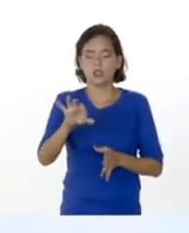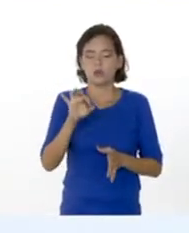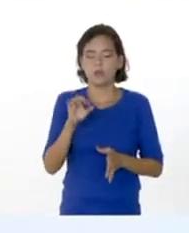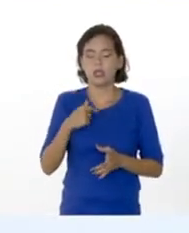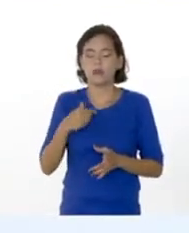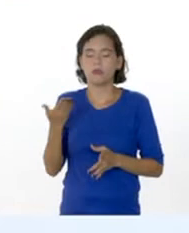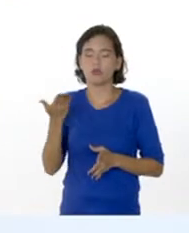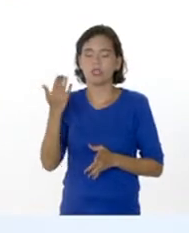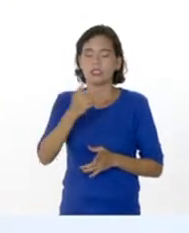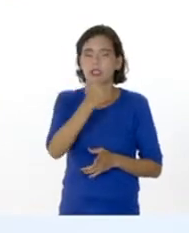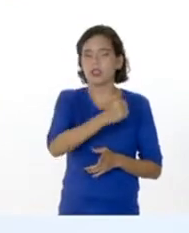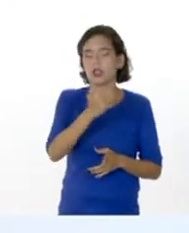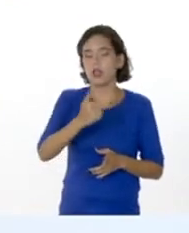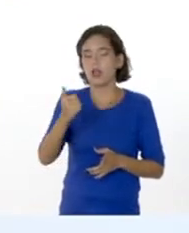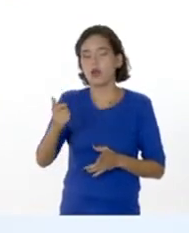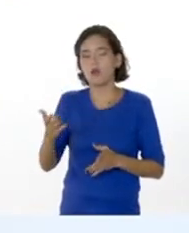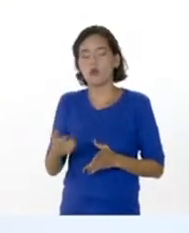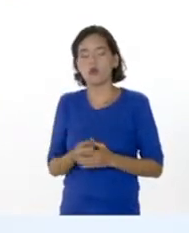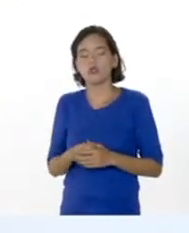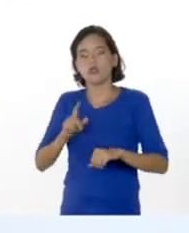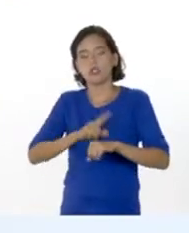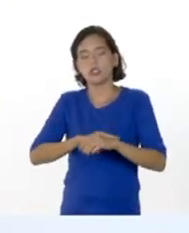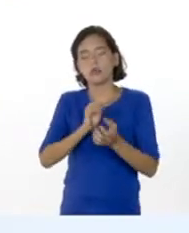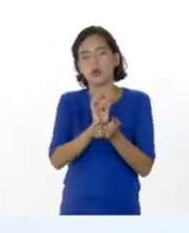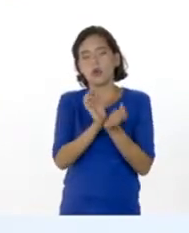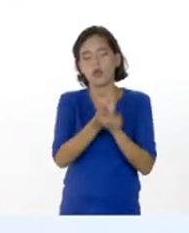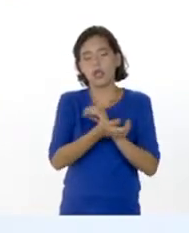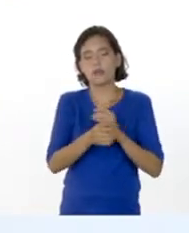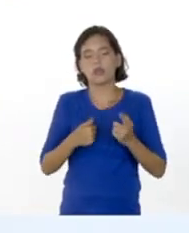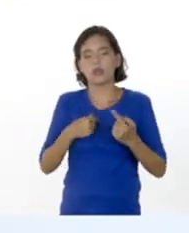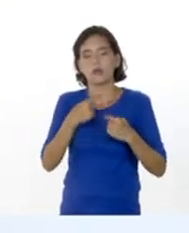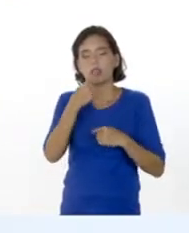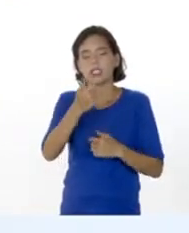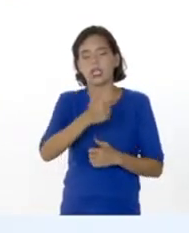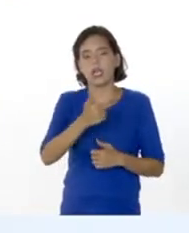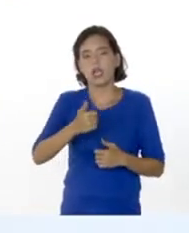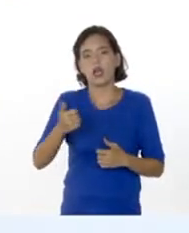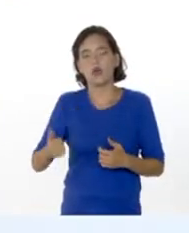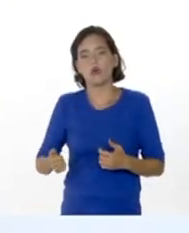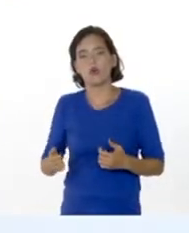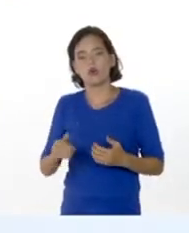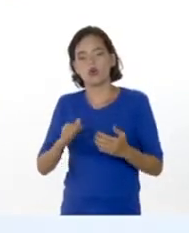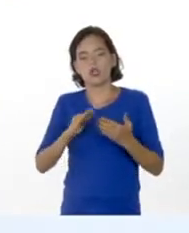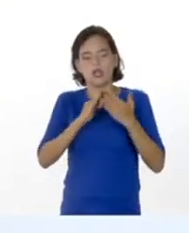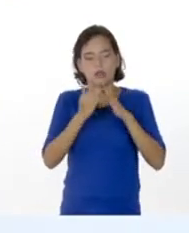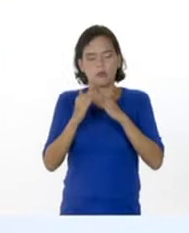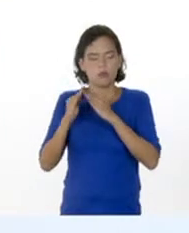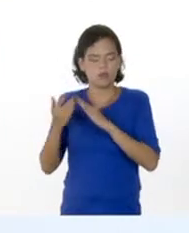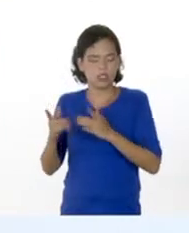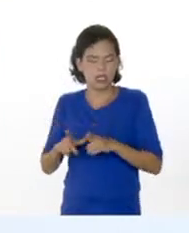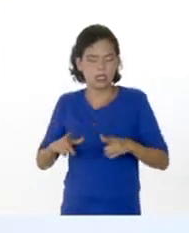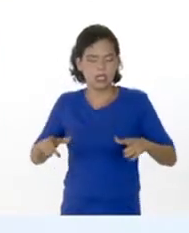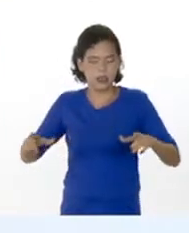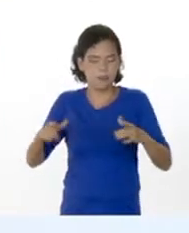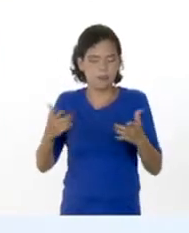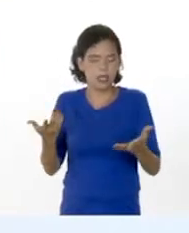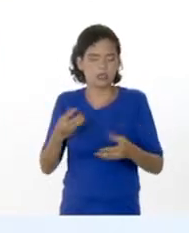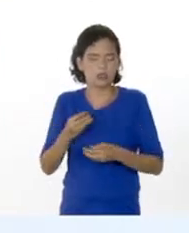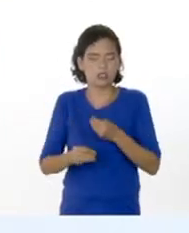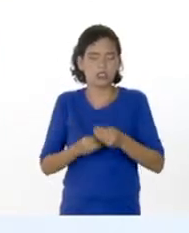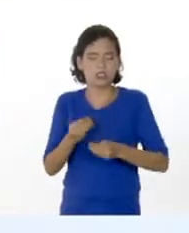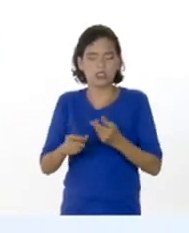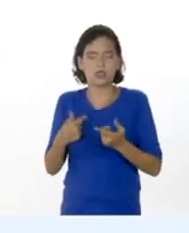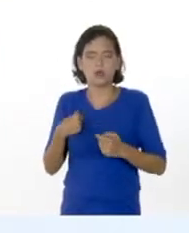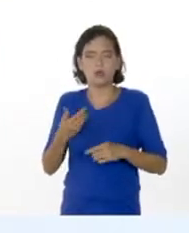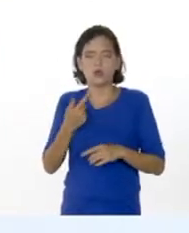importancia de cada una de esas eras que nos van a aportar a nosotros cada uno de los relieves que se fueron formando a través de cada una de esas eras, como las